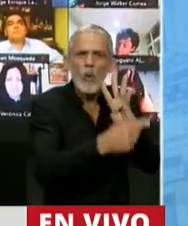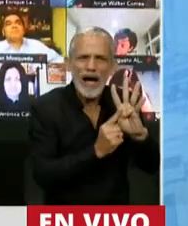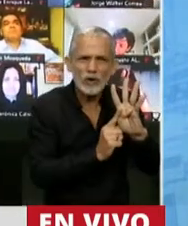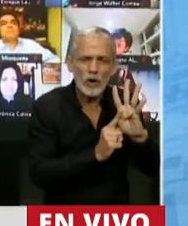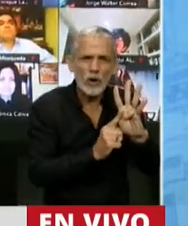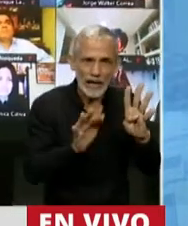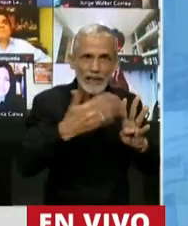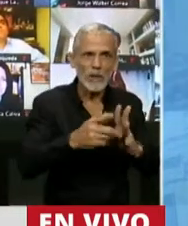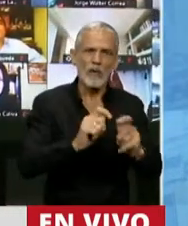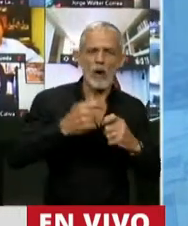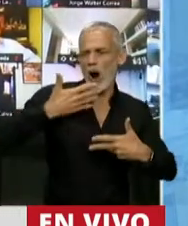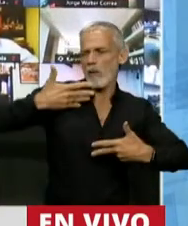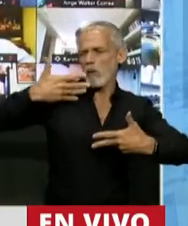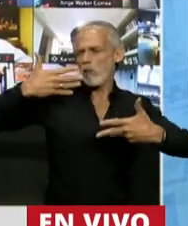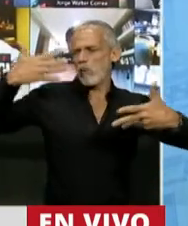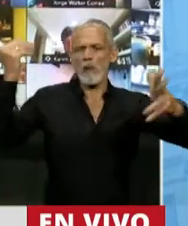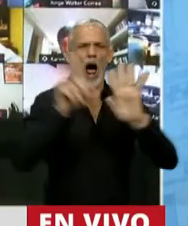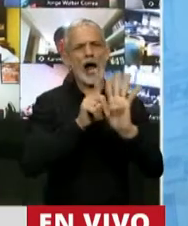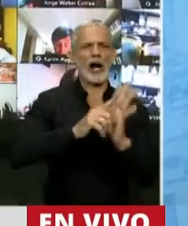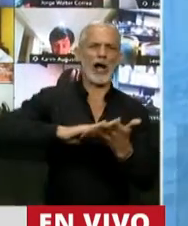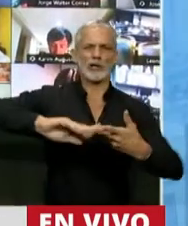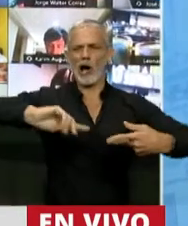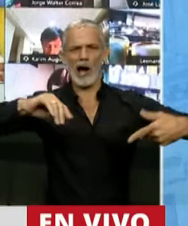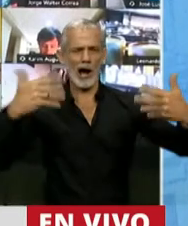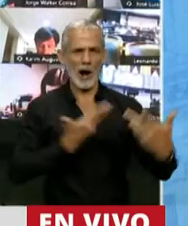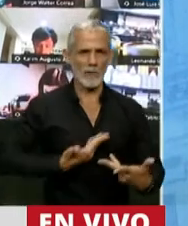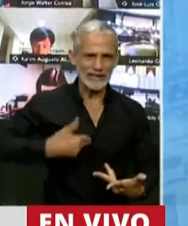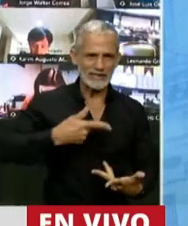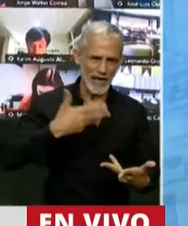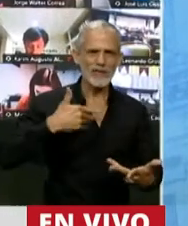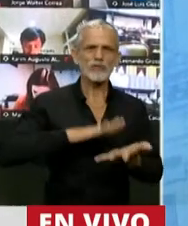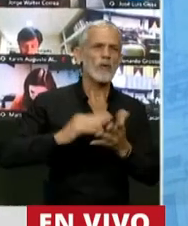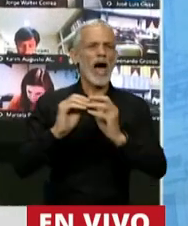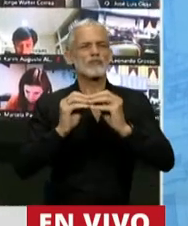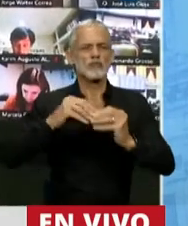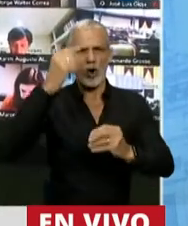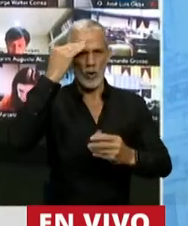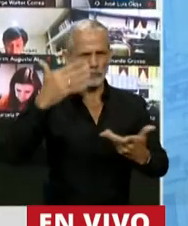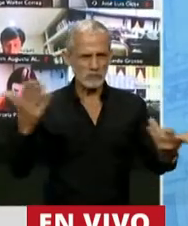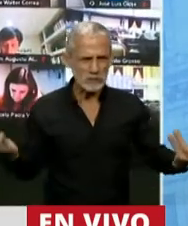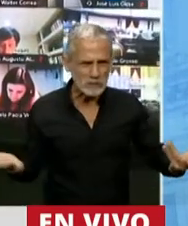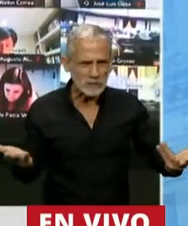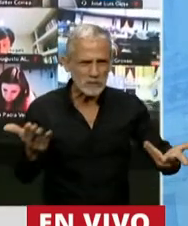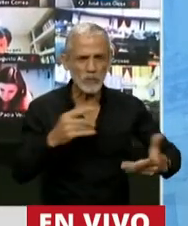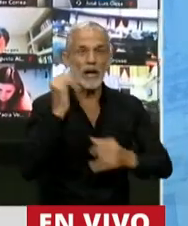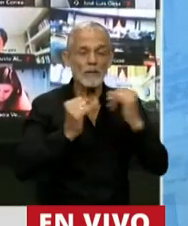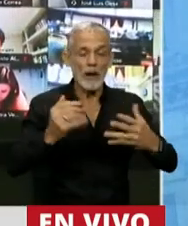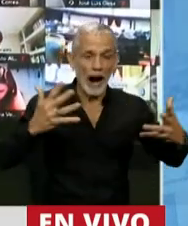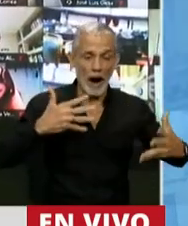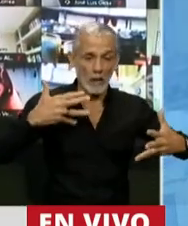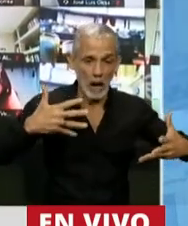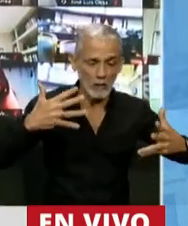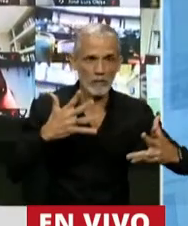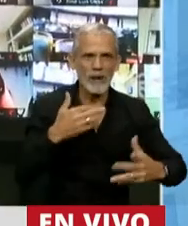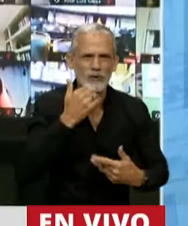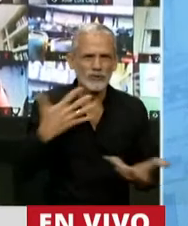y después se llenan la boca hablando tanto al Presidente de asuntos constitucionales que ni siquiera lo podía explicar, se